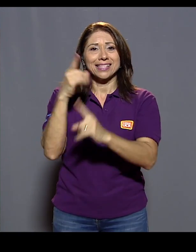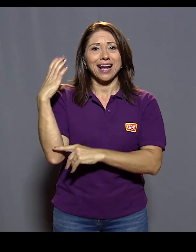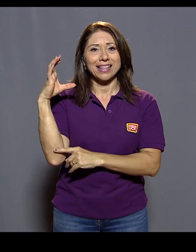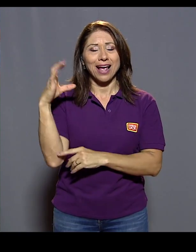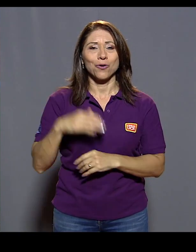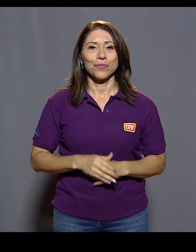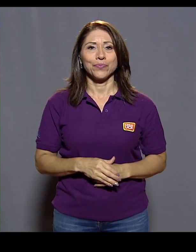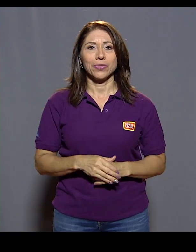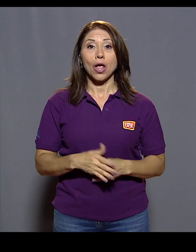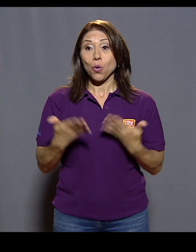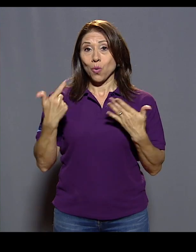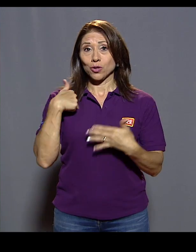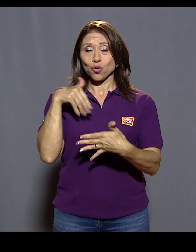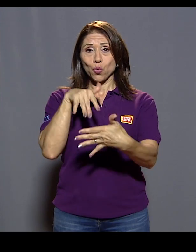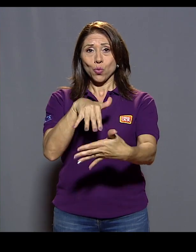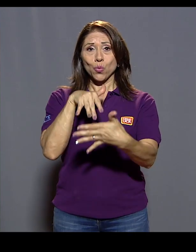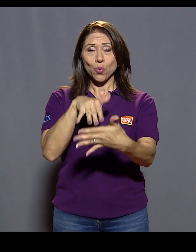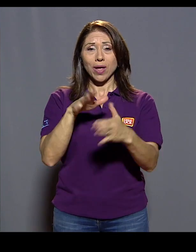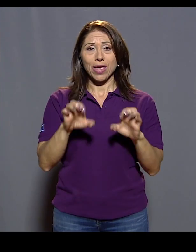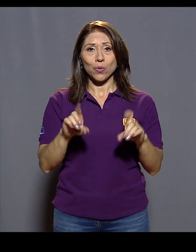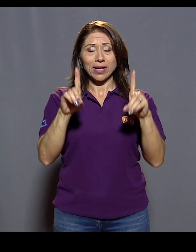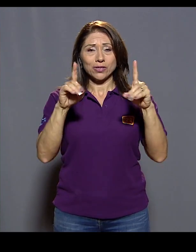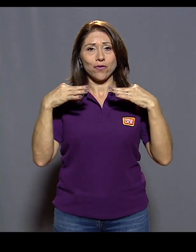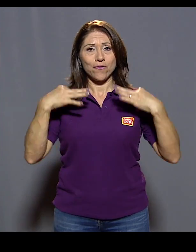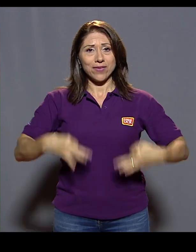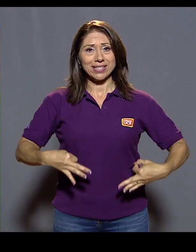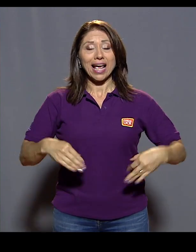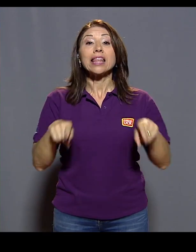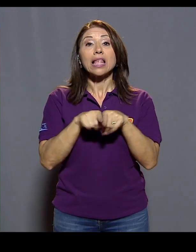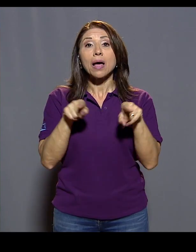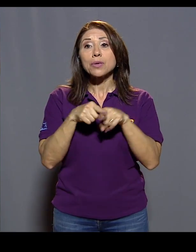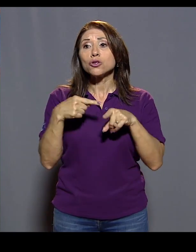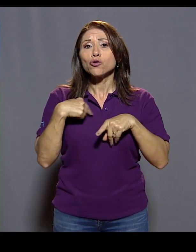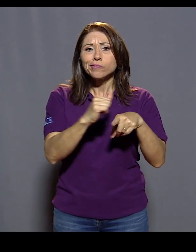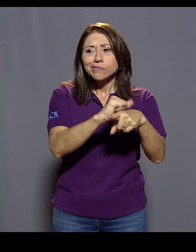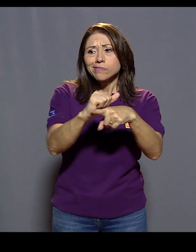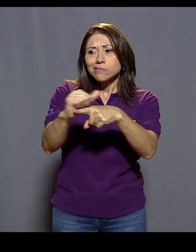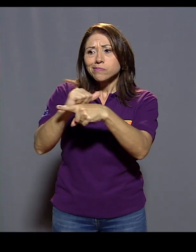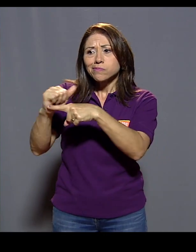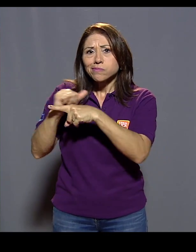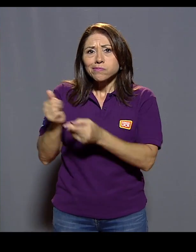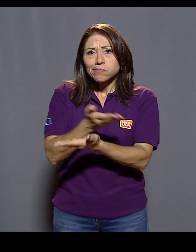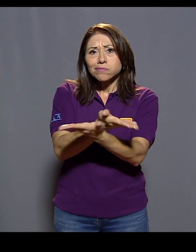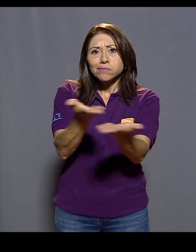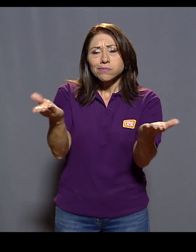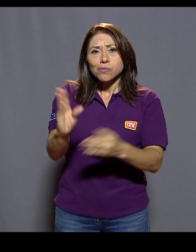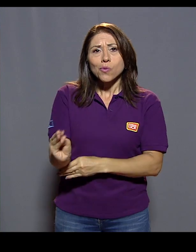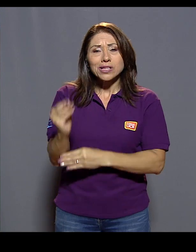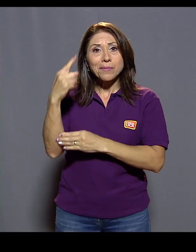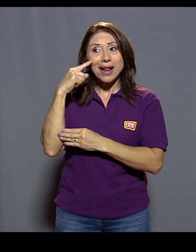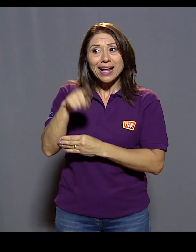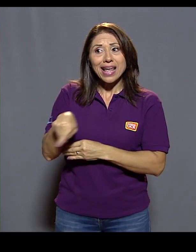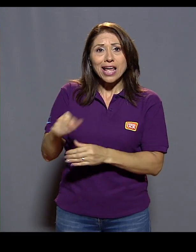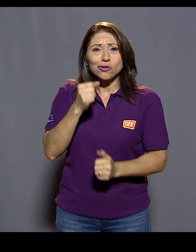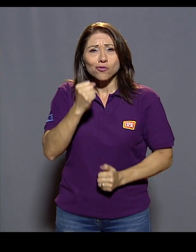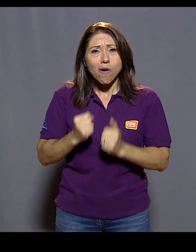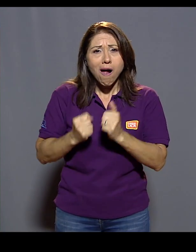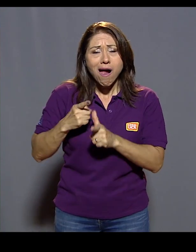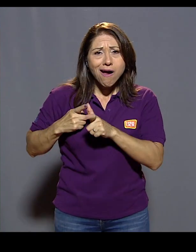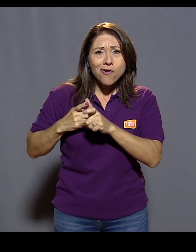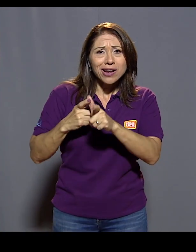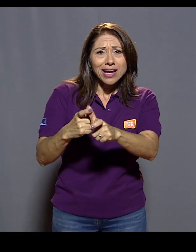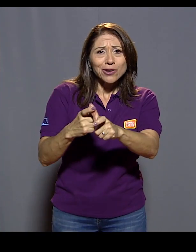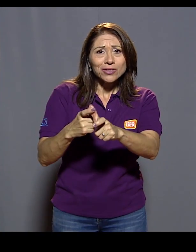entrenaba a los vuelos para que corrieran, cuando eso había que llevar la antorcha hasta Cartago.